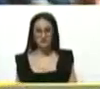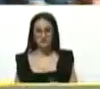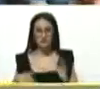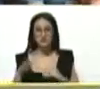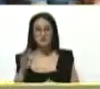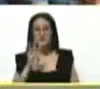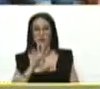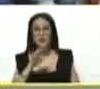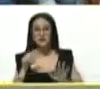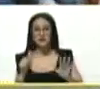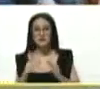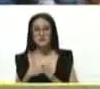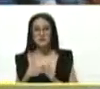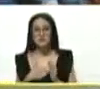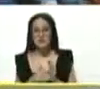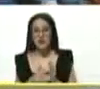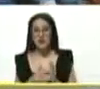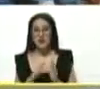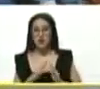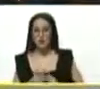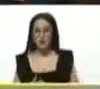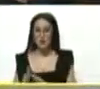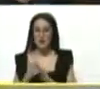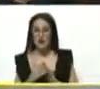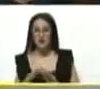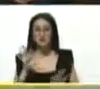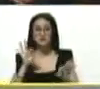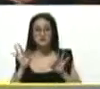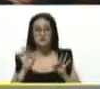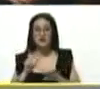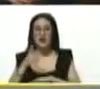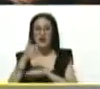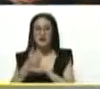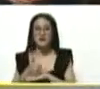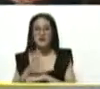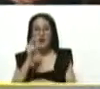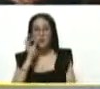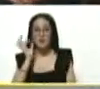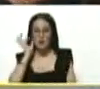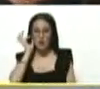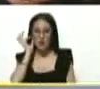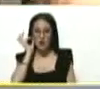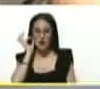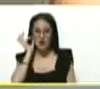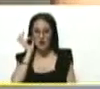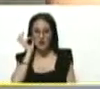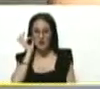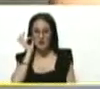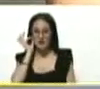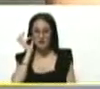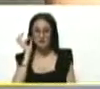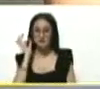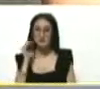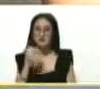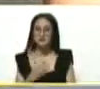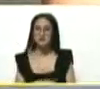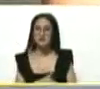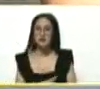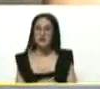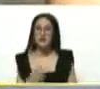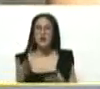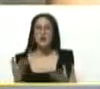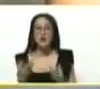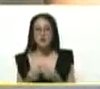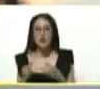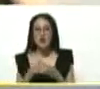46.000 comunidades. Y se van a elegir los jefes y jefas con su equipo